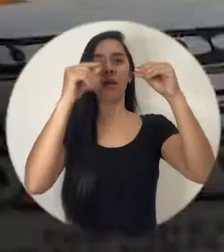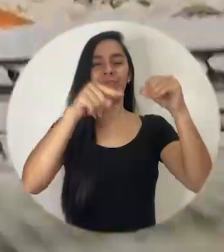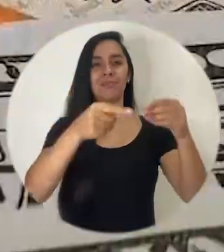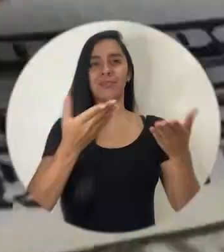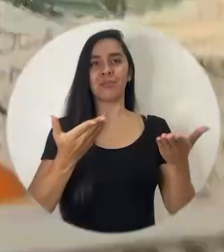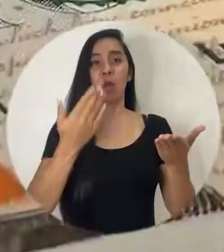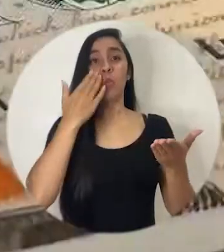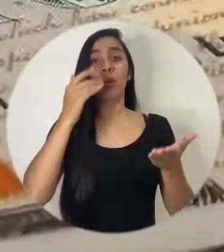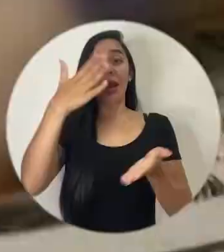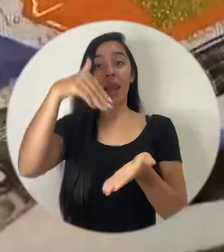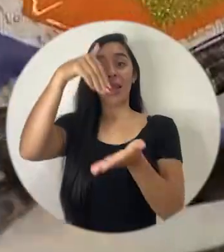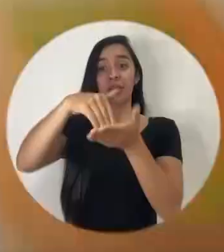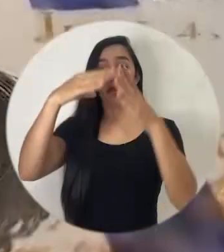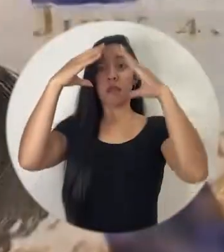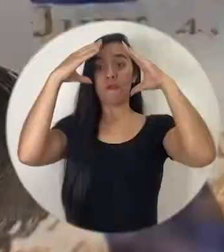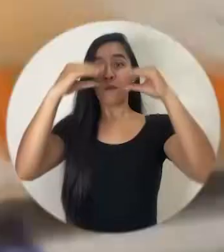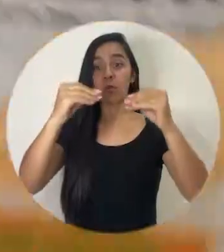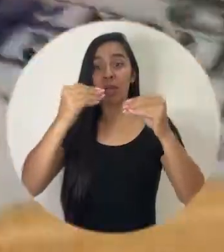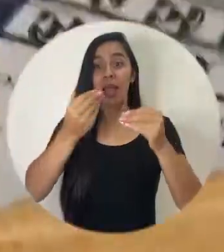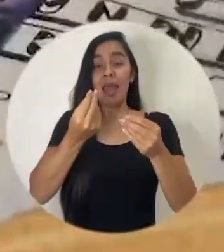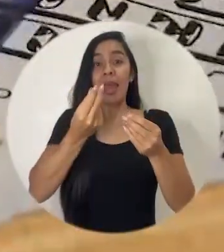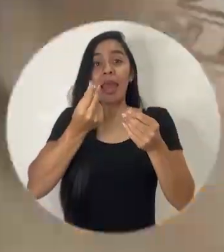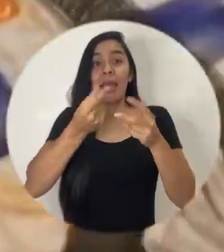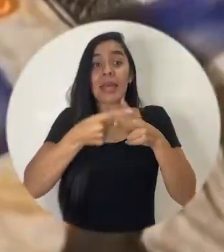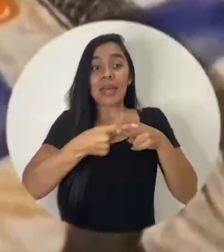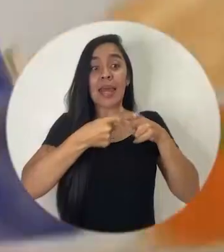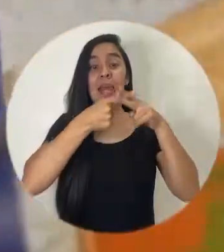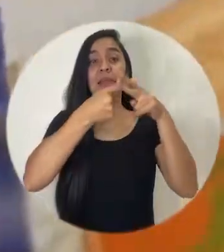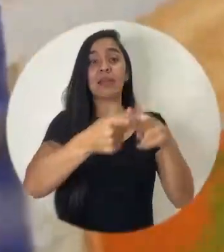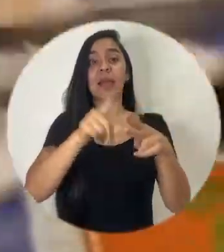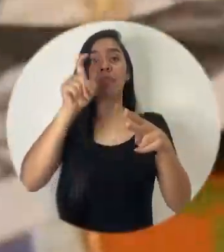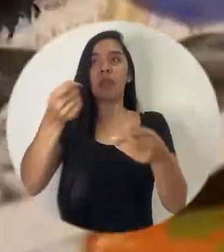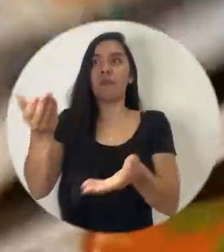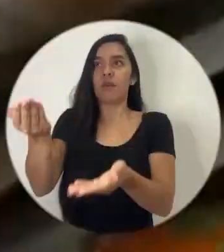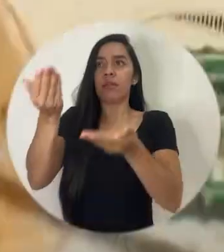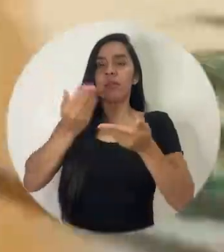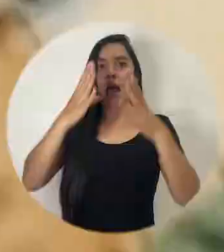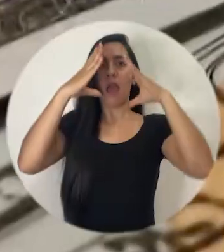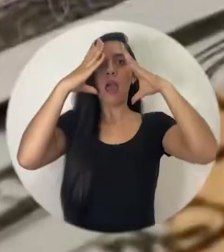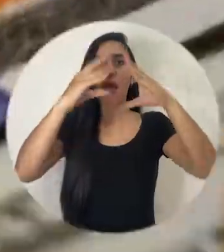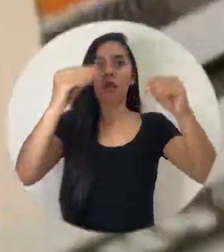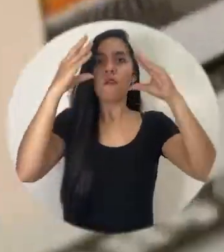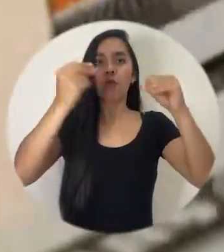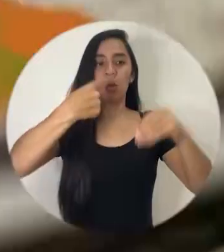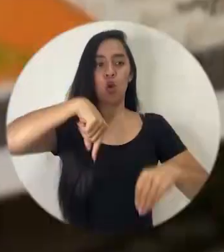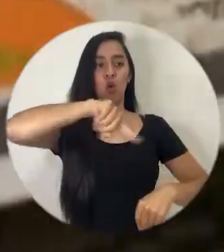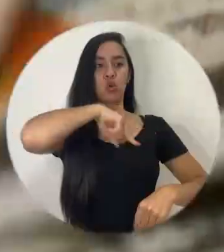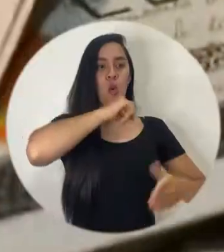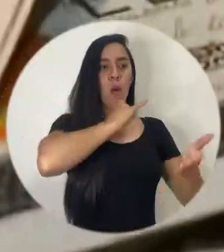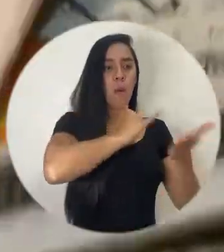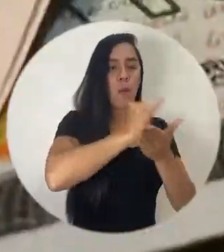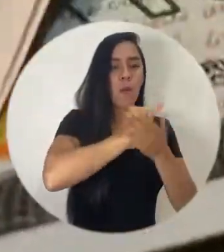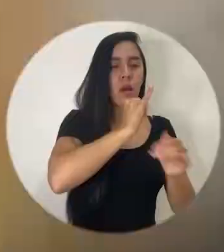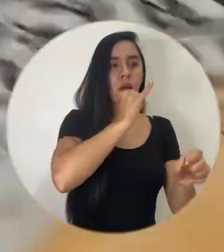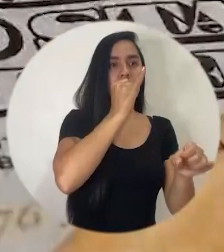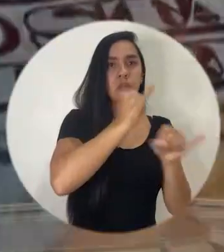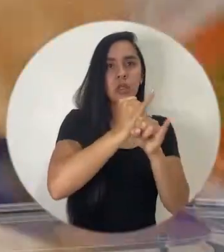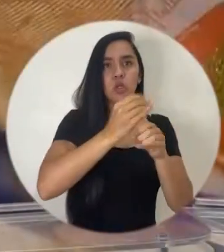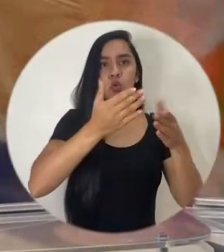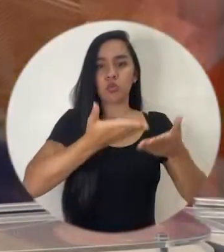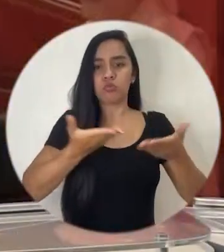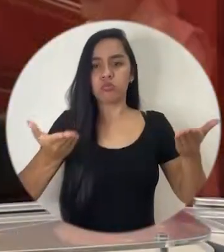cifras de estas, porque la central de información crediticia debería de darnos cifras agregadas a nosotros